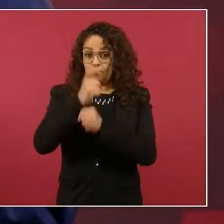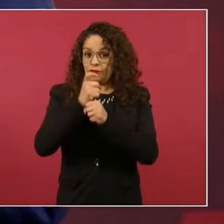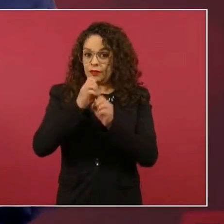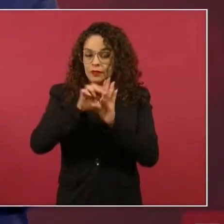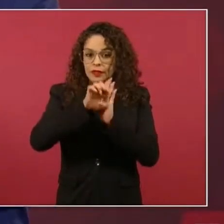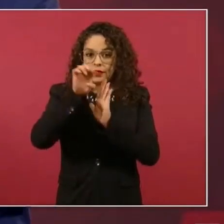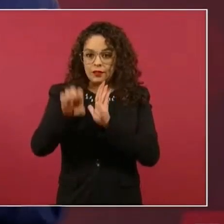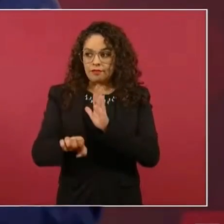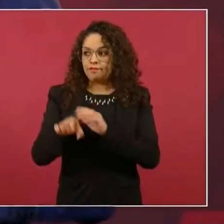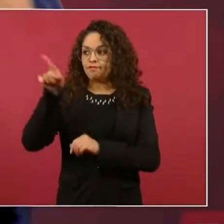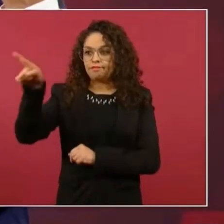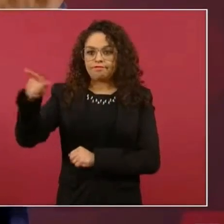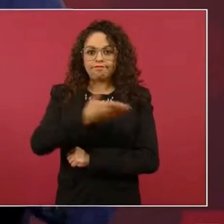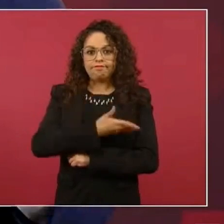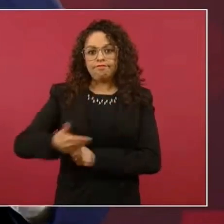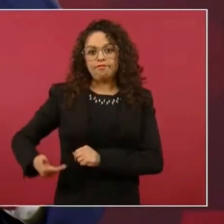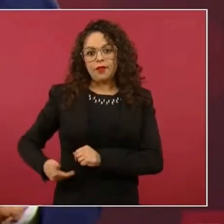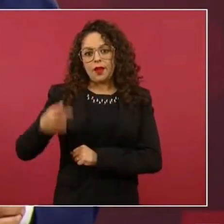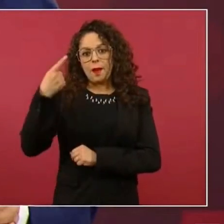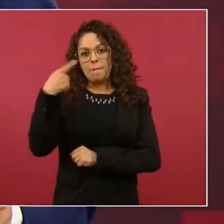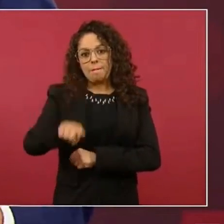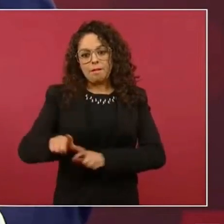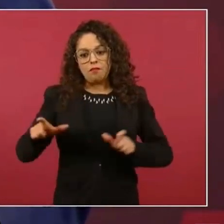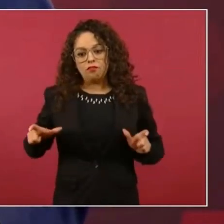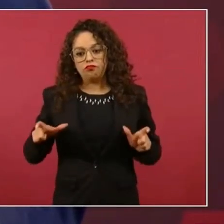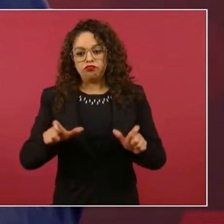entonces si se ha avanzado